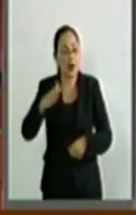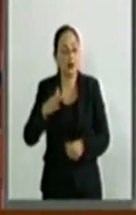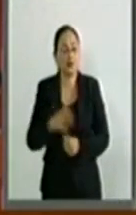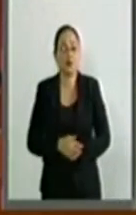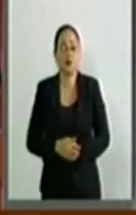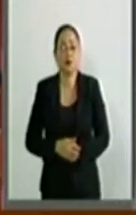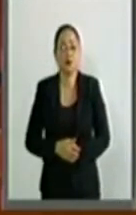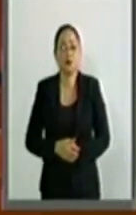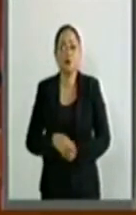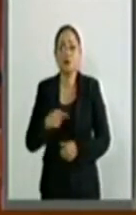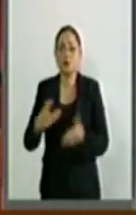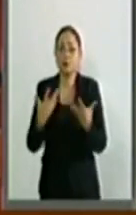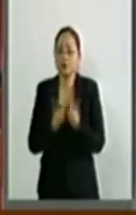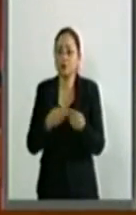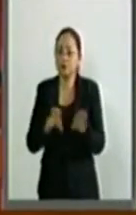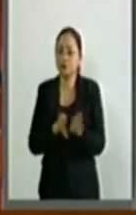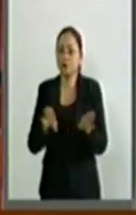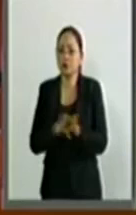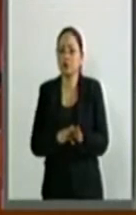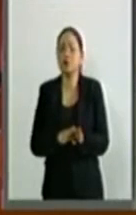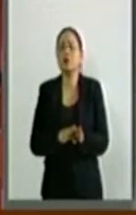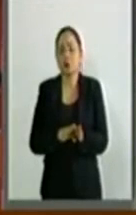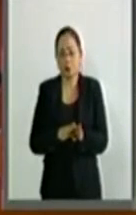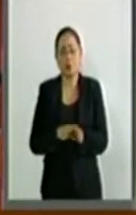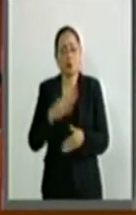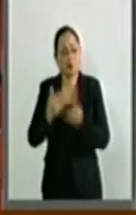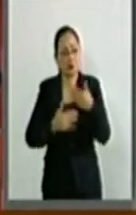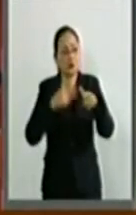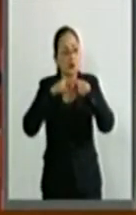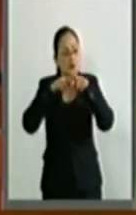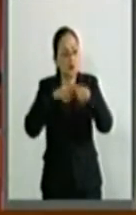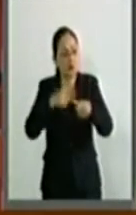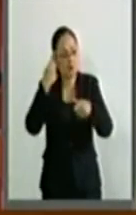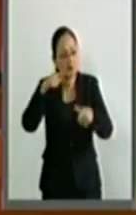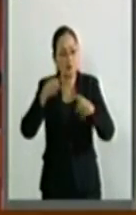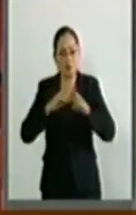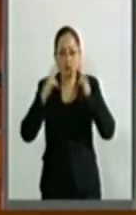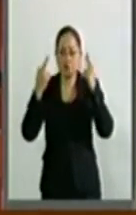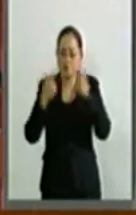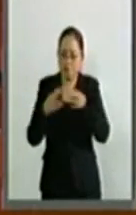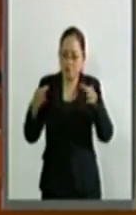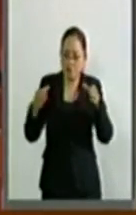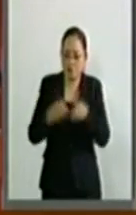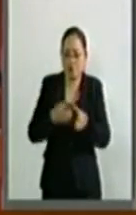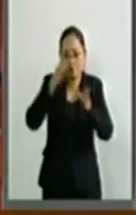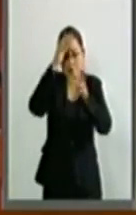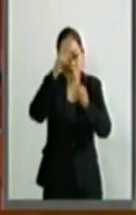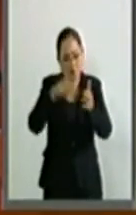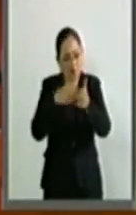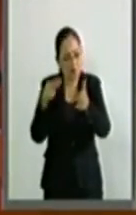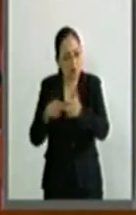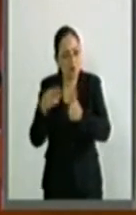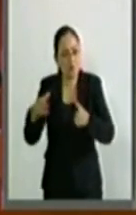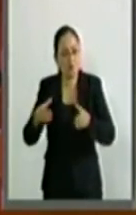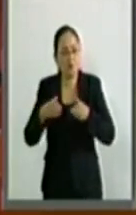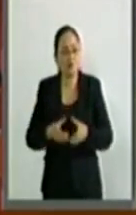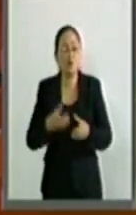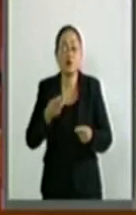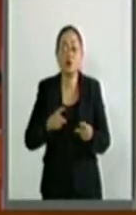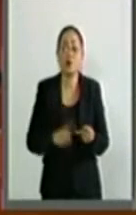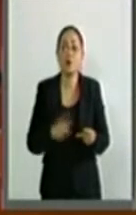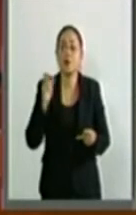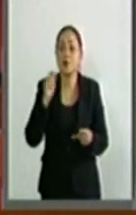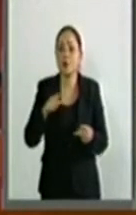mediante una incesante promoción de encuentros de acuerdos parlamentarios de alto nivel